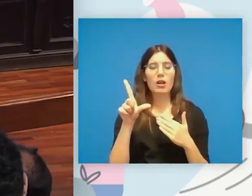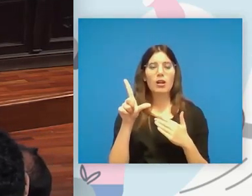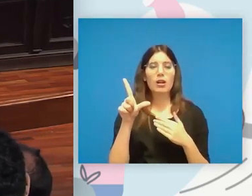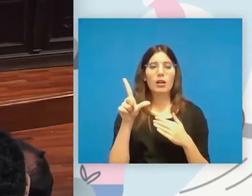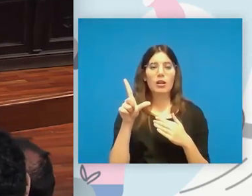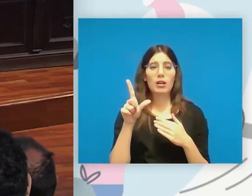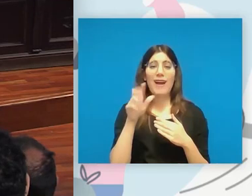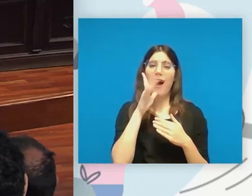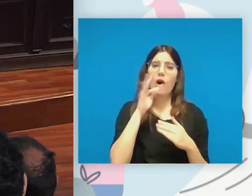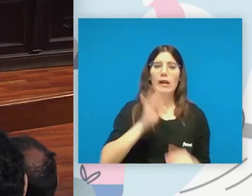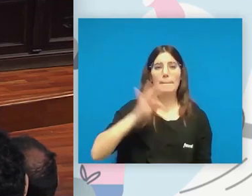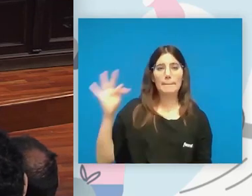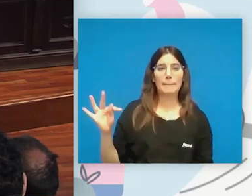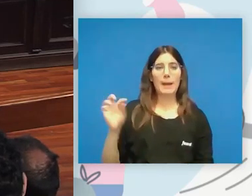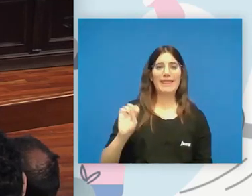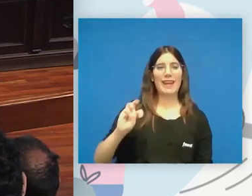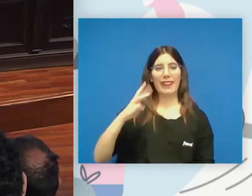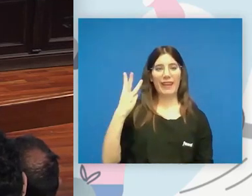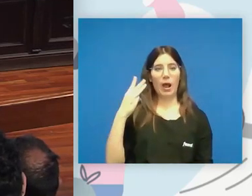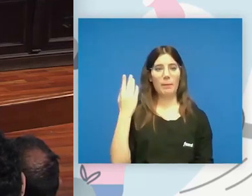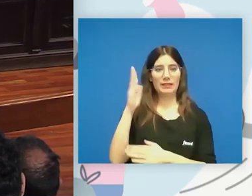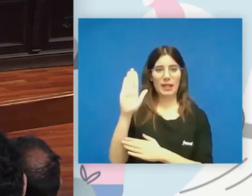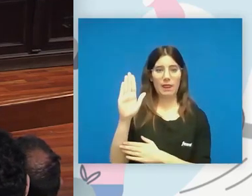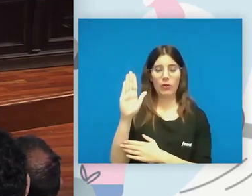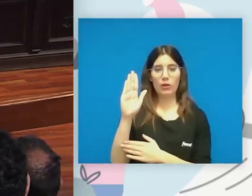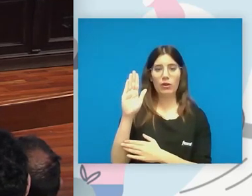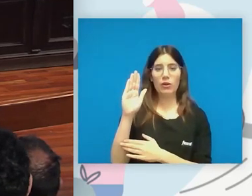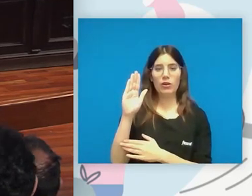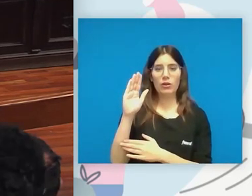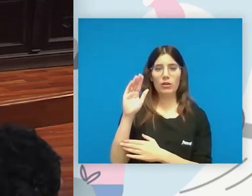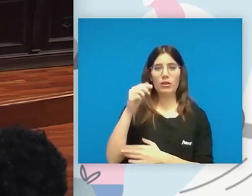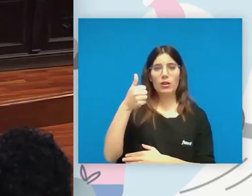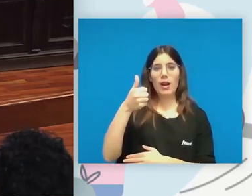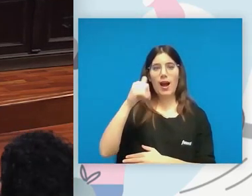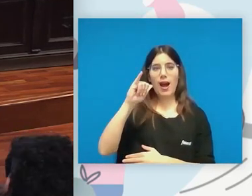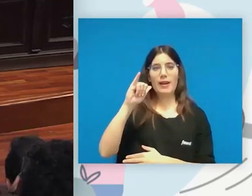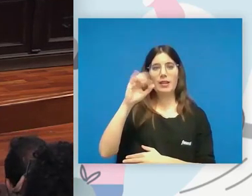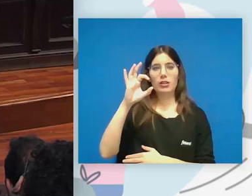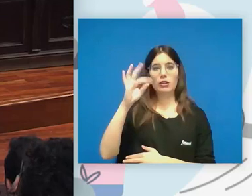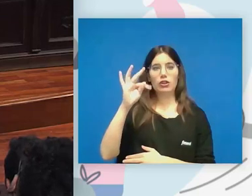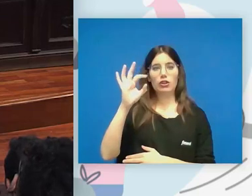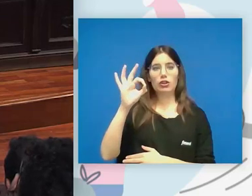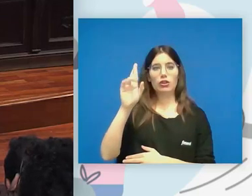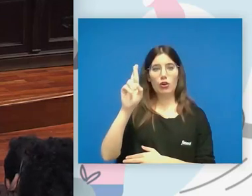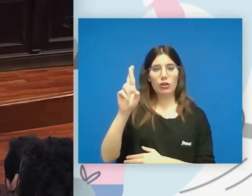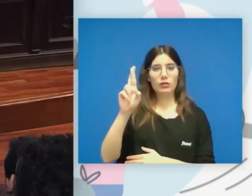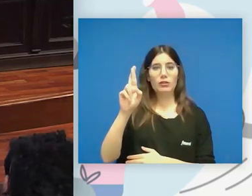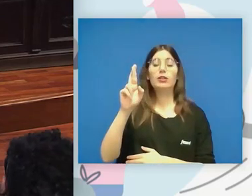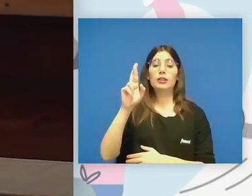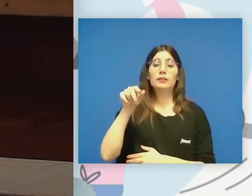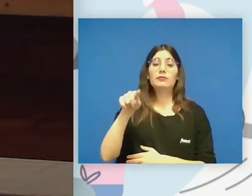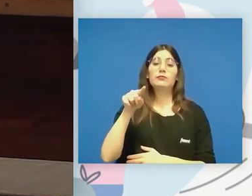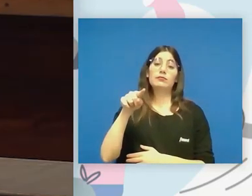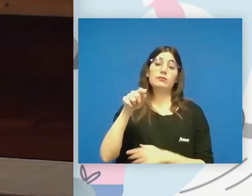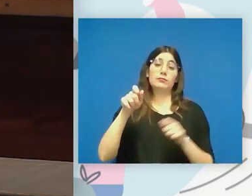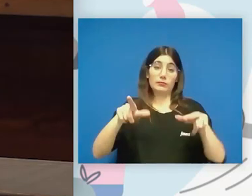Damos paso a la tercera presentación, la de Aitor Canive. Aitor es licenciado en Ciencias de la Actividad